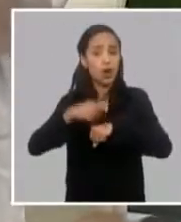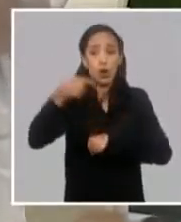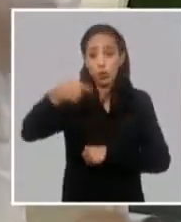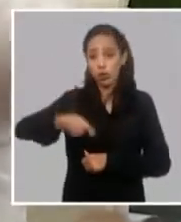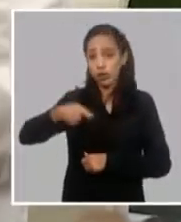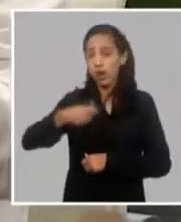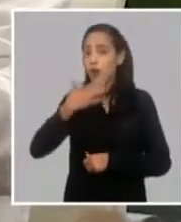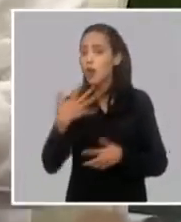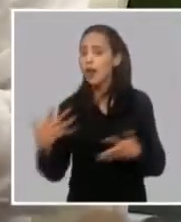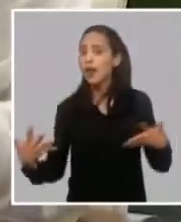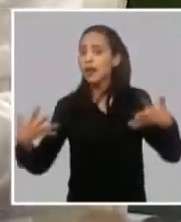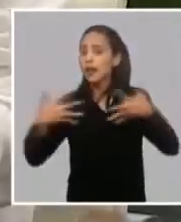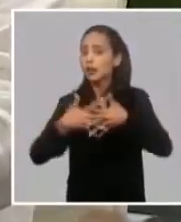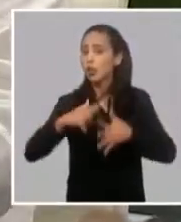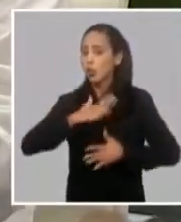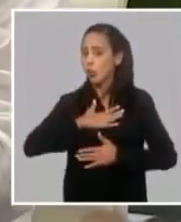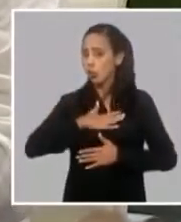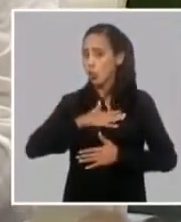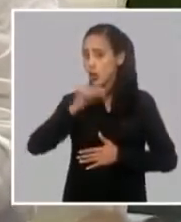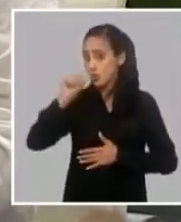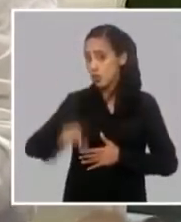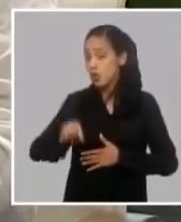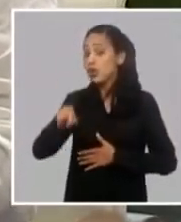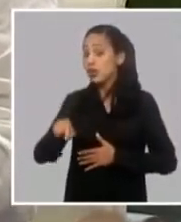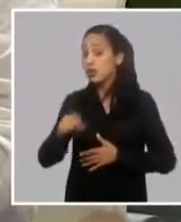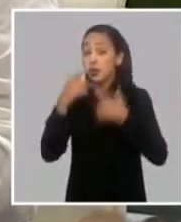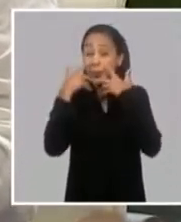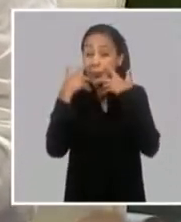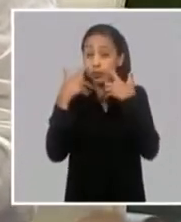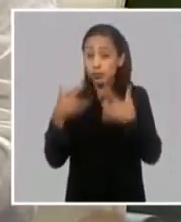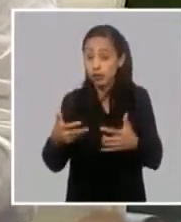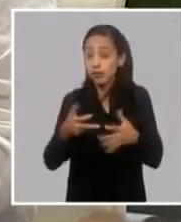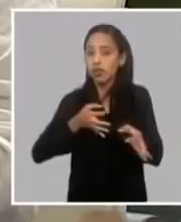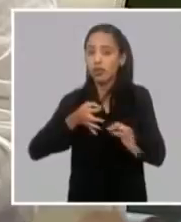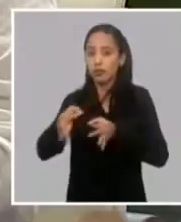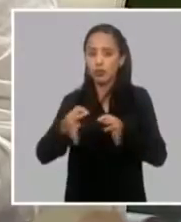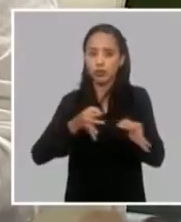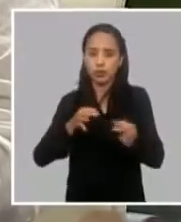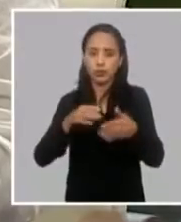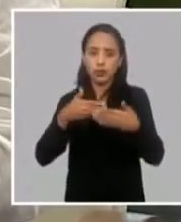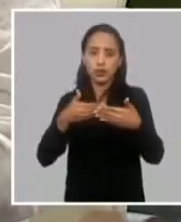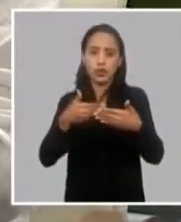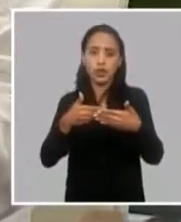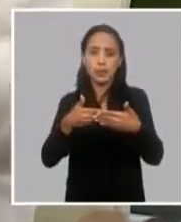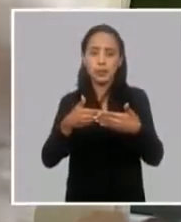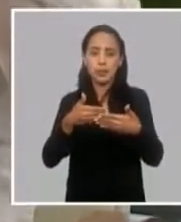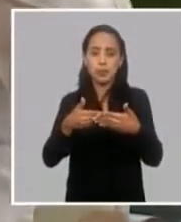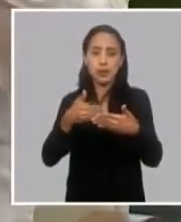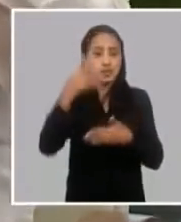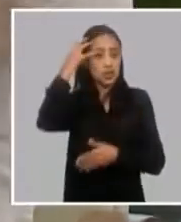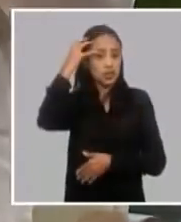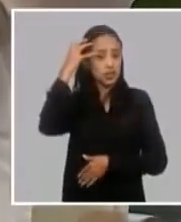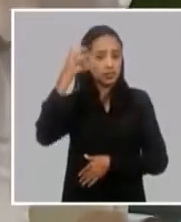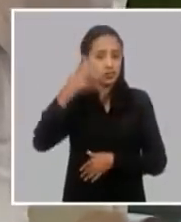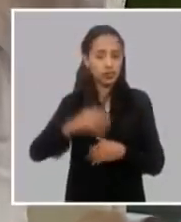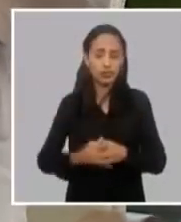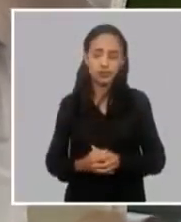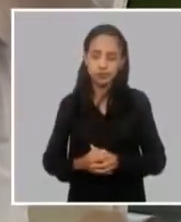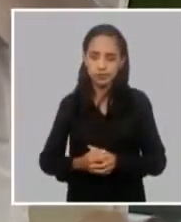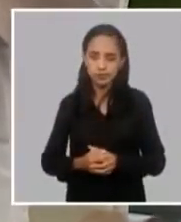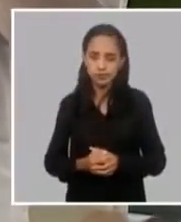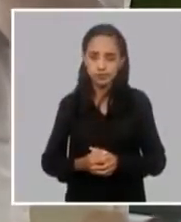con su dueño que repito es un paso muy importante también en el diseño de funcionamiento del sector empresarial estatal esa separación